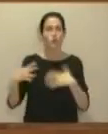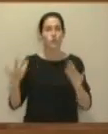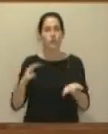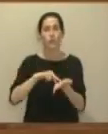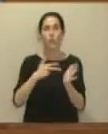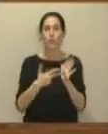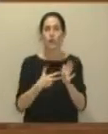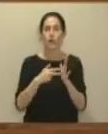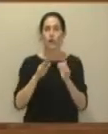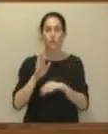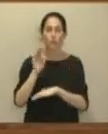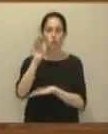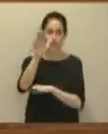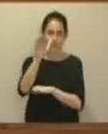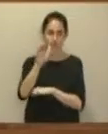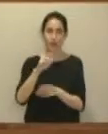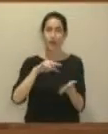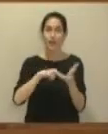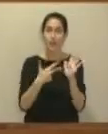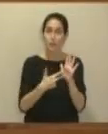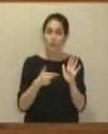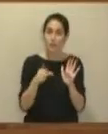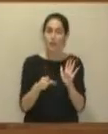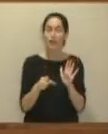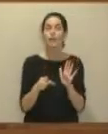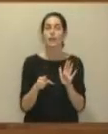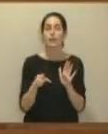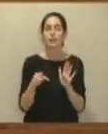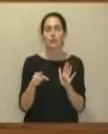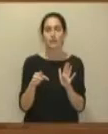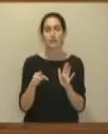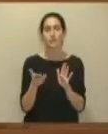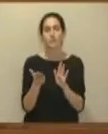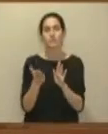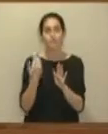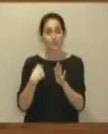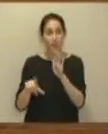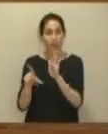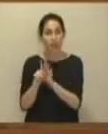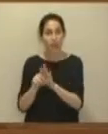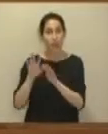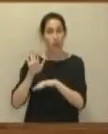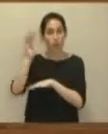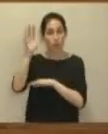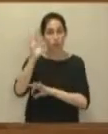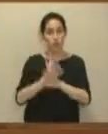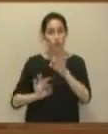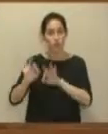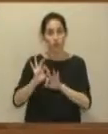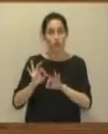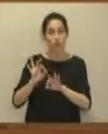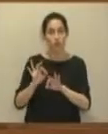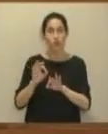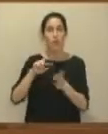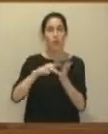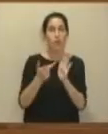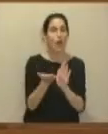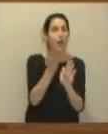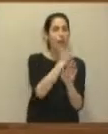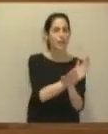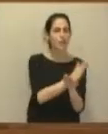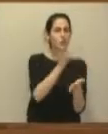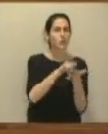plan forestal. Un plan que, además, es anterior, en nuestro caso a la ley de montes y ordenación, que ya fue elaborado en el año 2001.